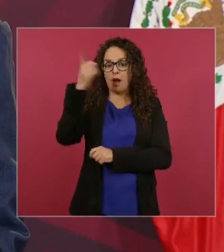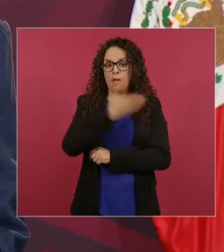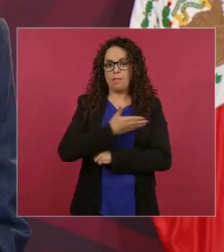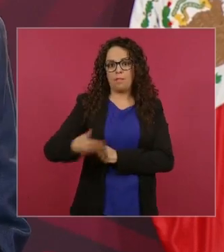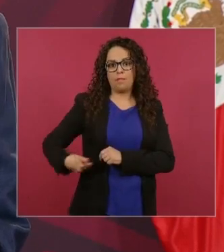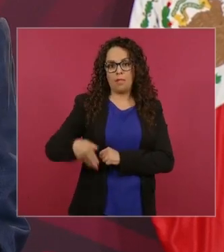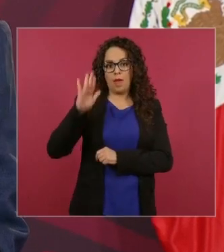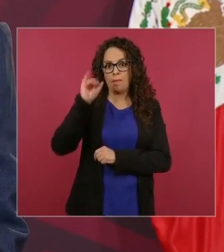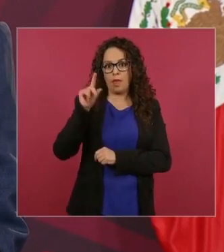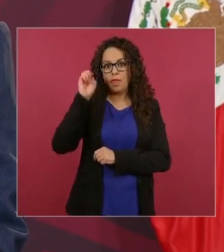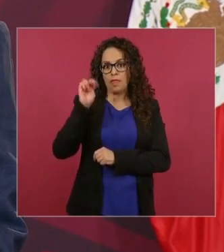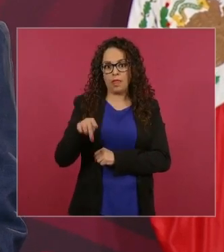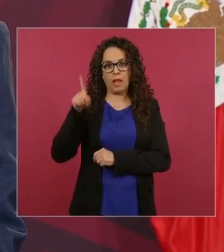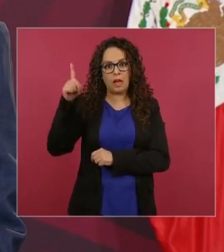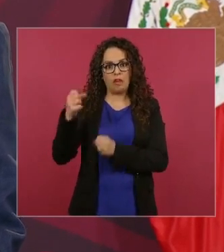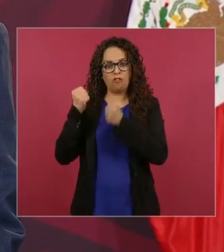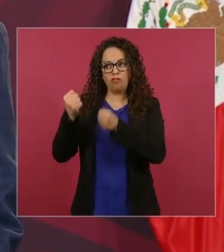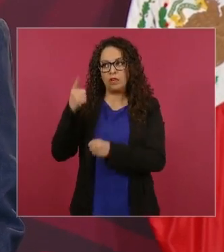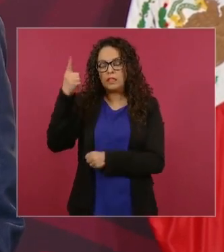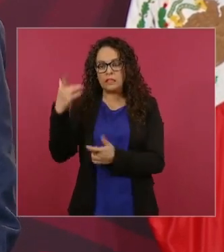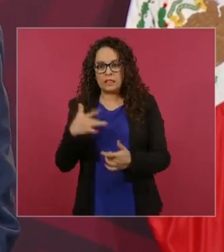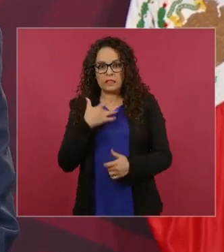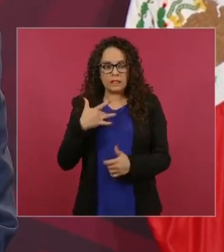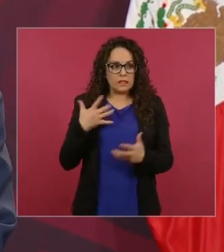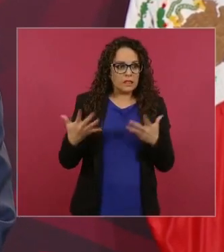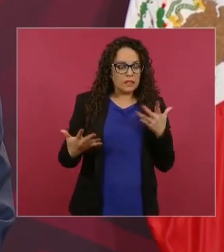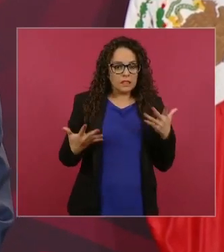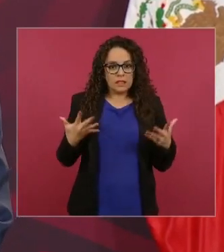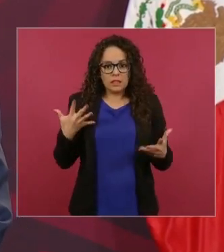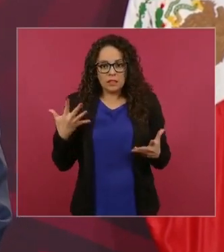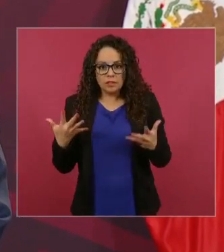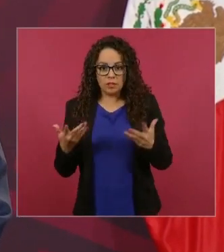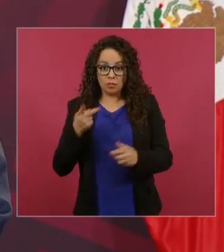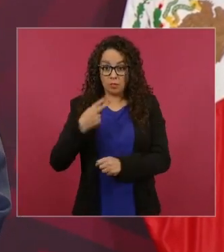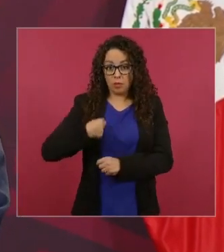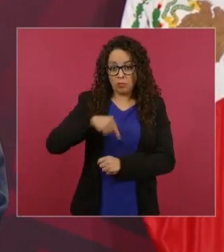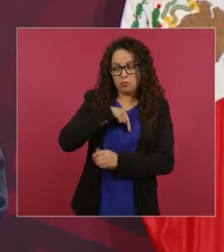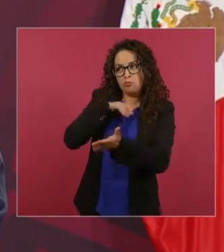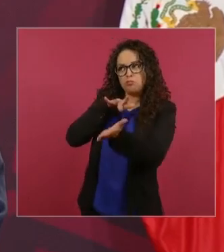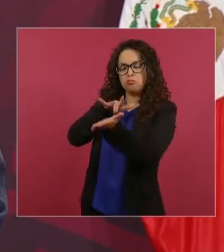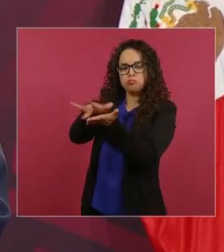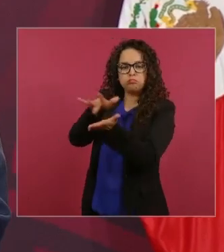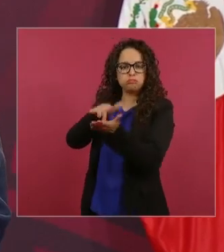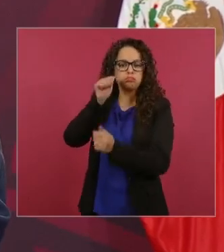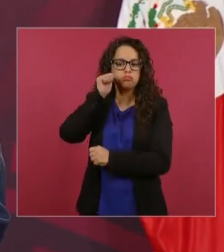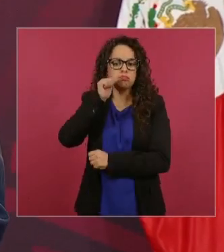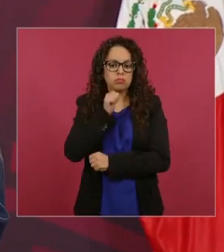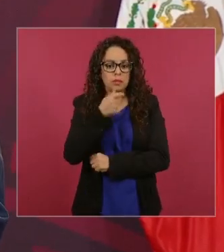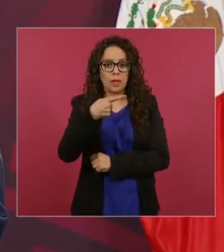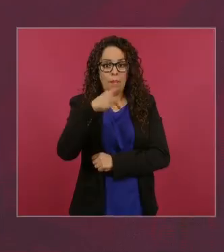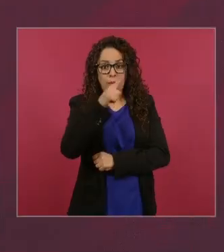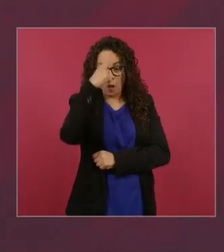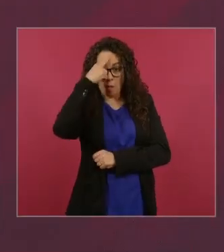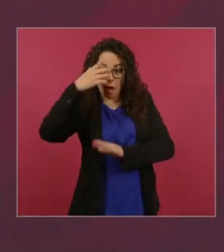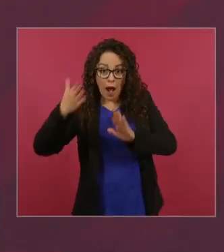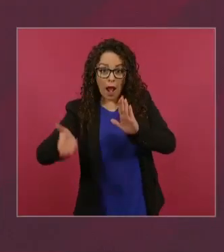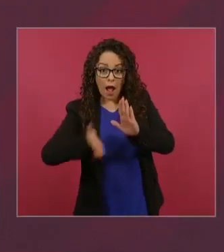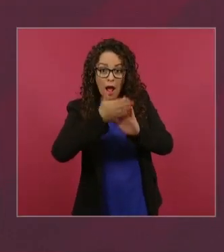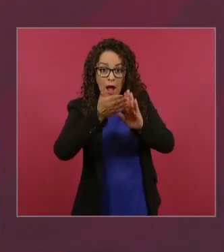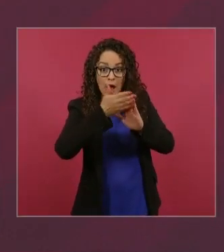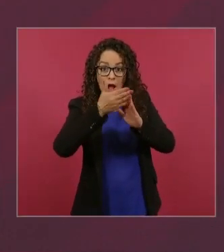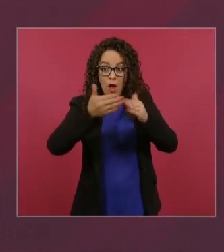contar con nuestro apoyo pero esa autorización para la construcción del muro es un